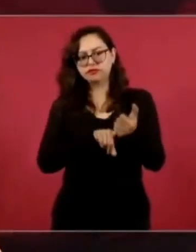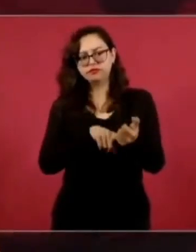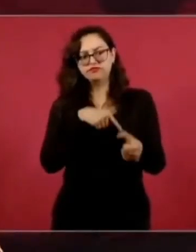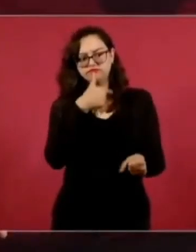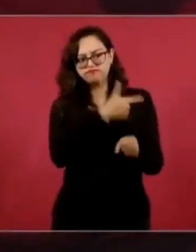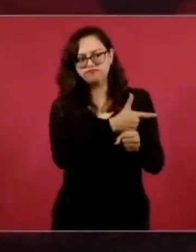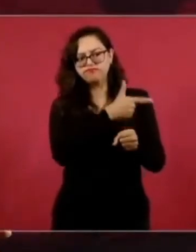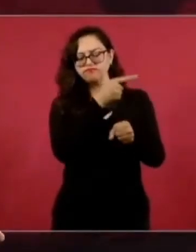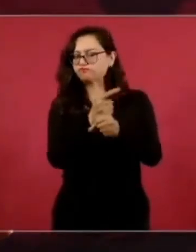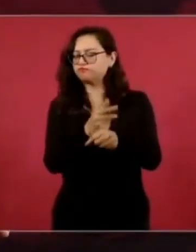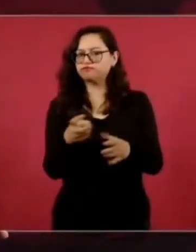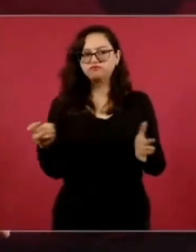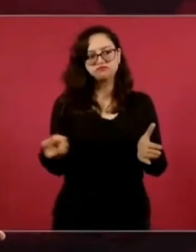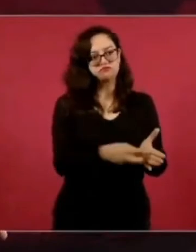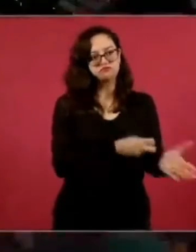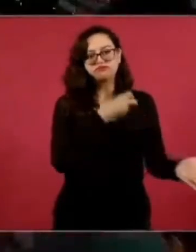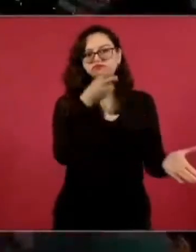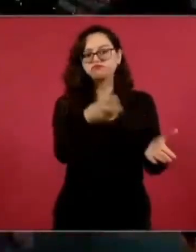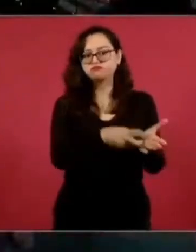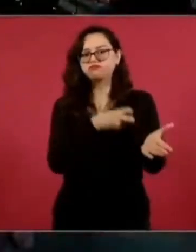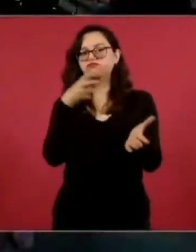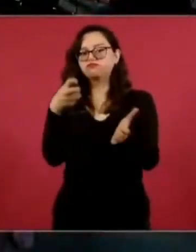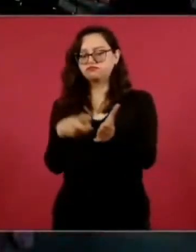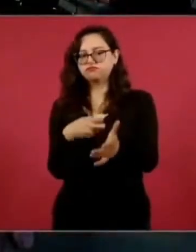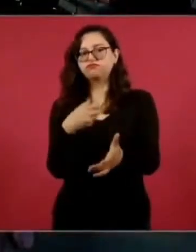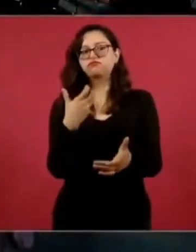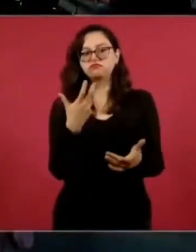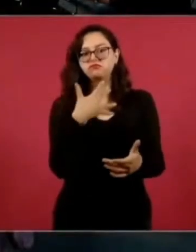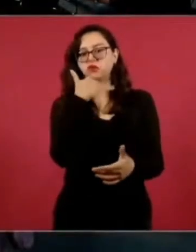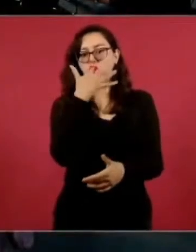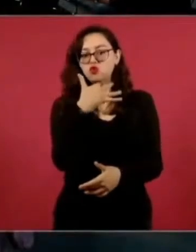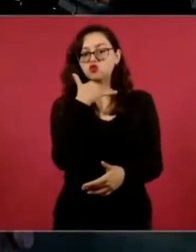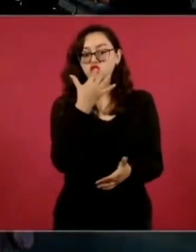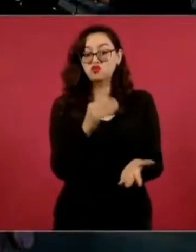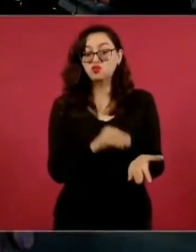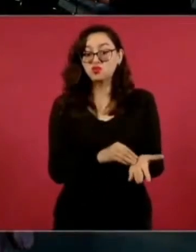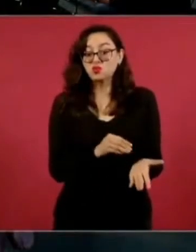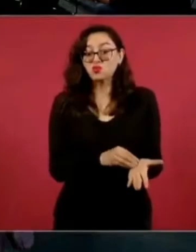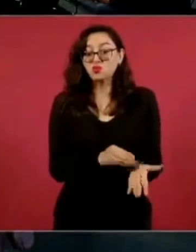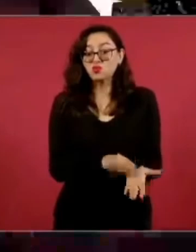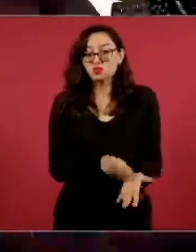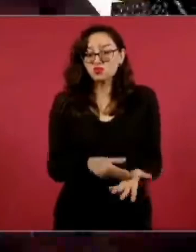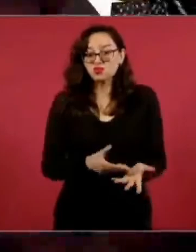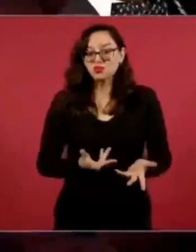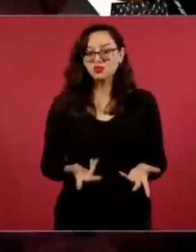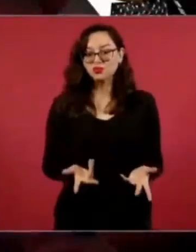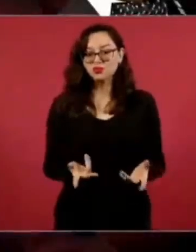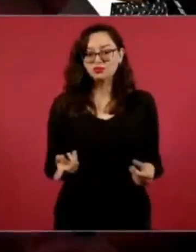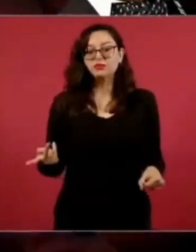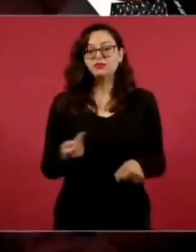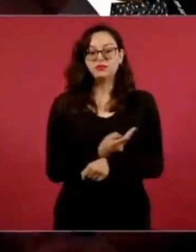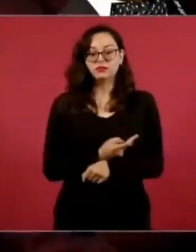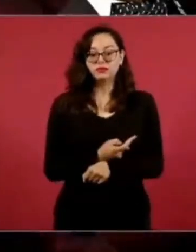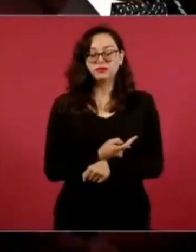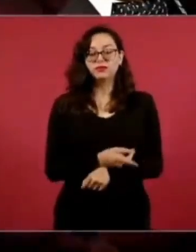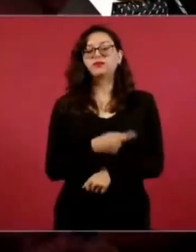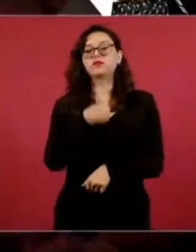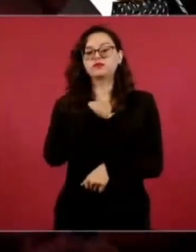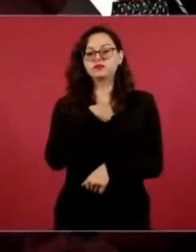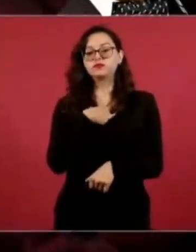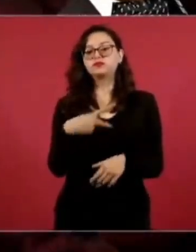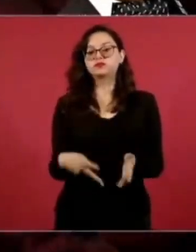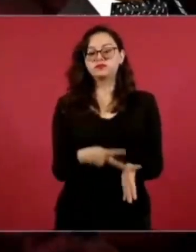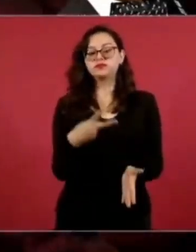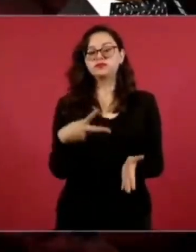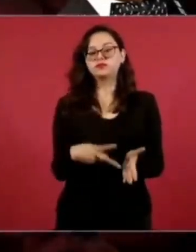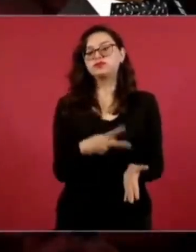reglas dentro de su institución para que no se dieran estas prácticas. Y esto viene a colación porque le he venido exponiendo a